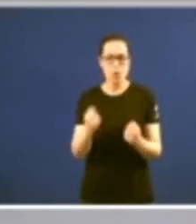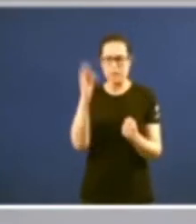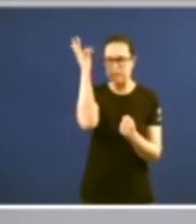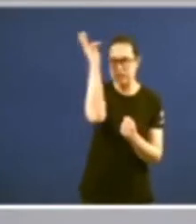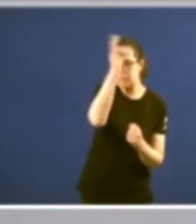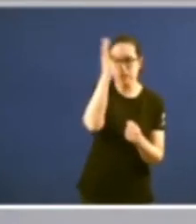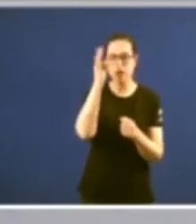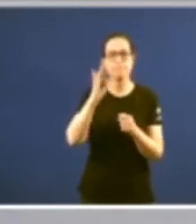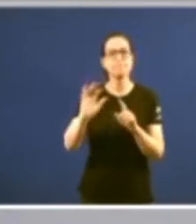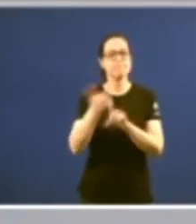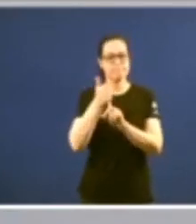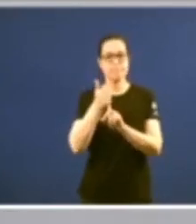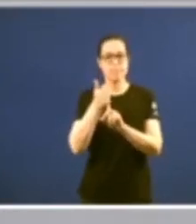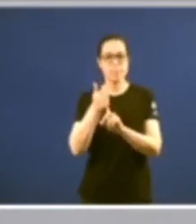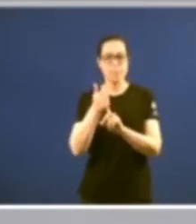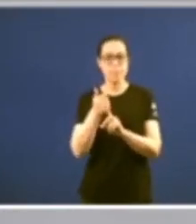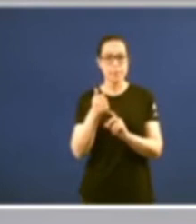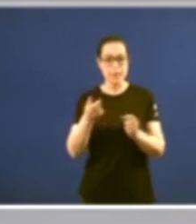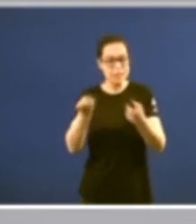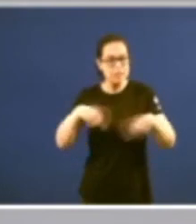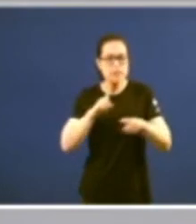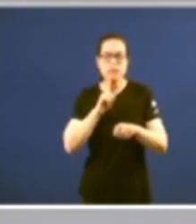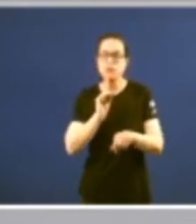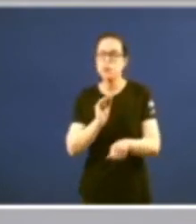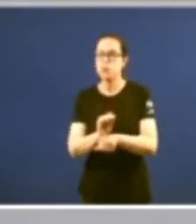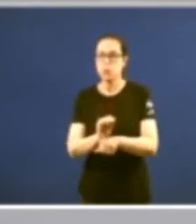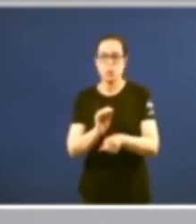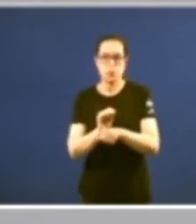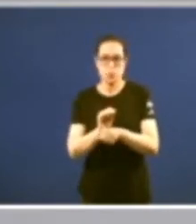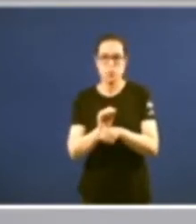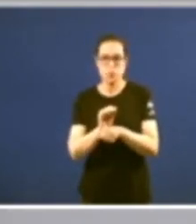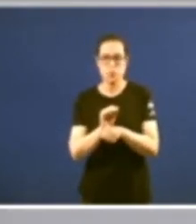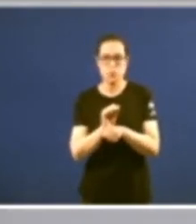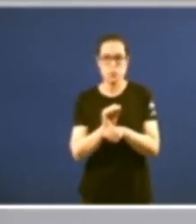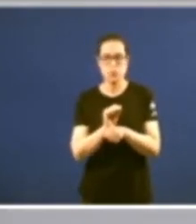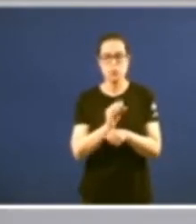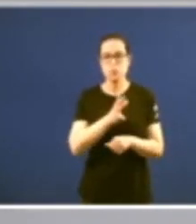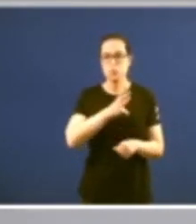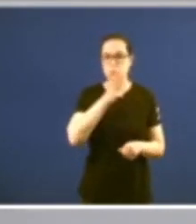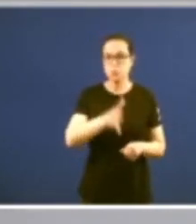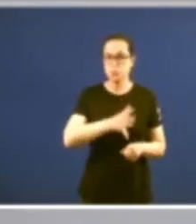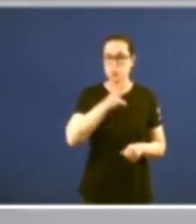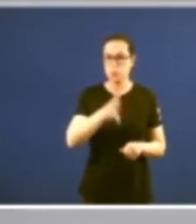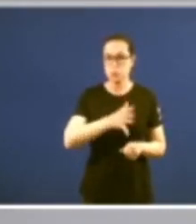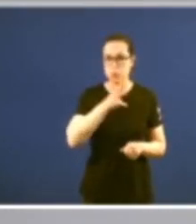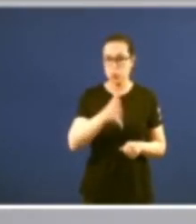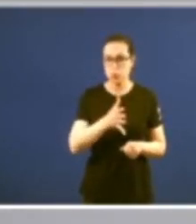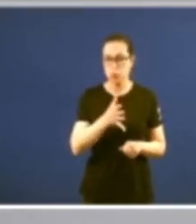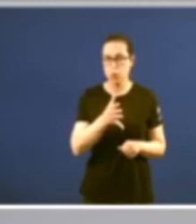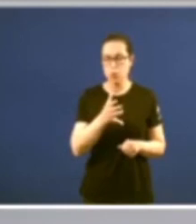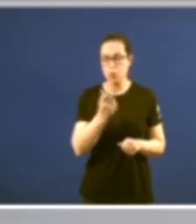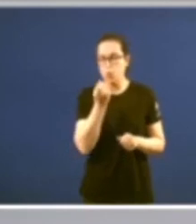debemos ser extremadamente cuidadosos a hora de derrogar ainda que se xa